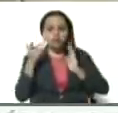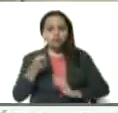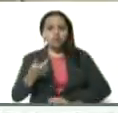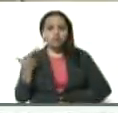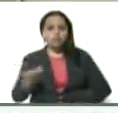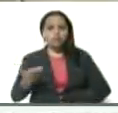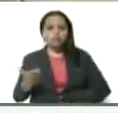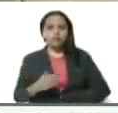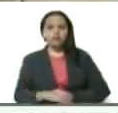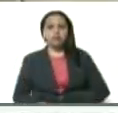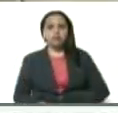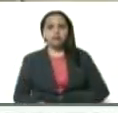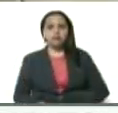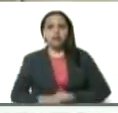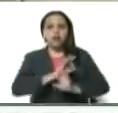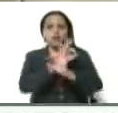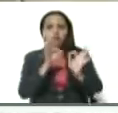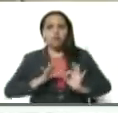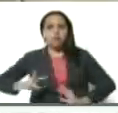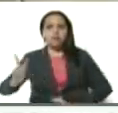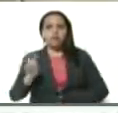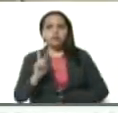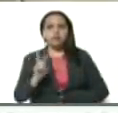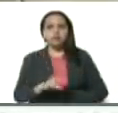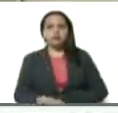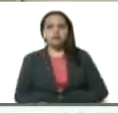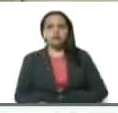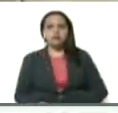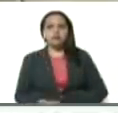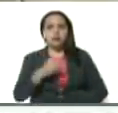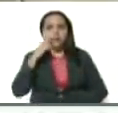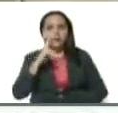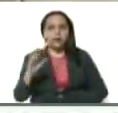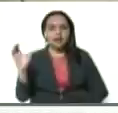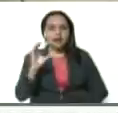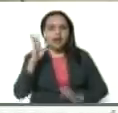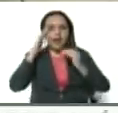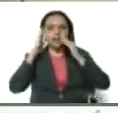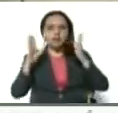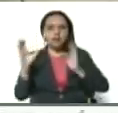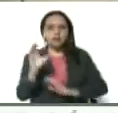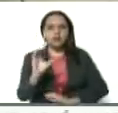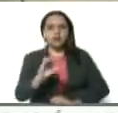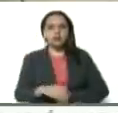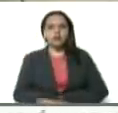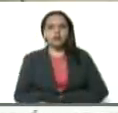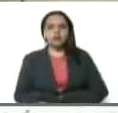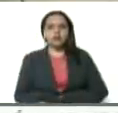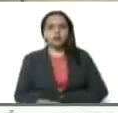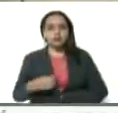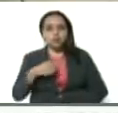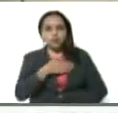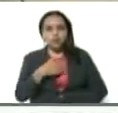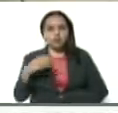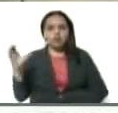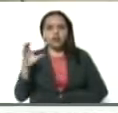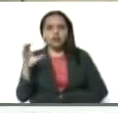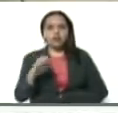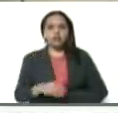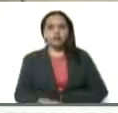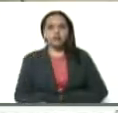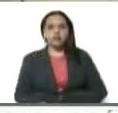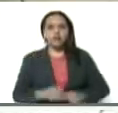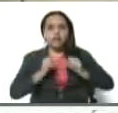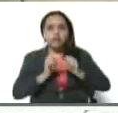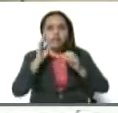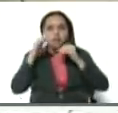Eso es parte del método venezolano. Fíjense en Caracas. Atención Caracas. Yo quiero Caracas. Seguir